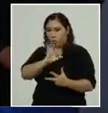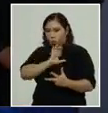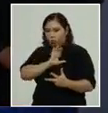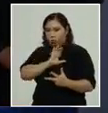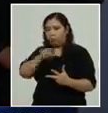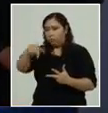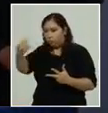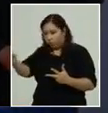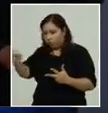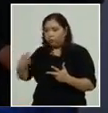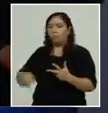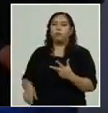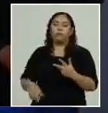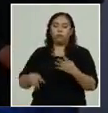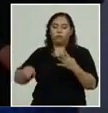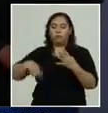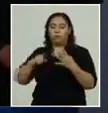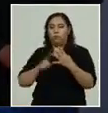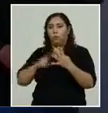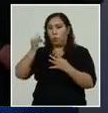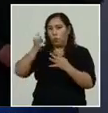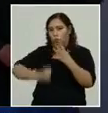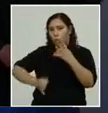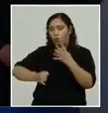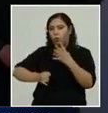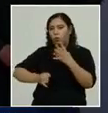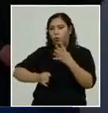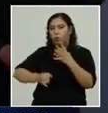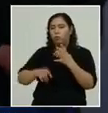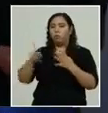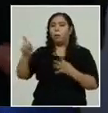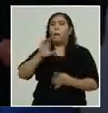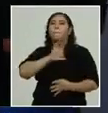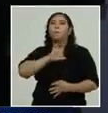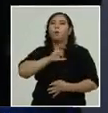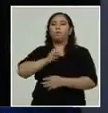Morán y terminamos con el comisionado Yair Mesa.